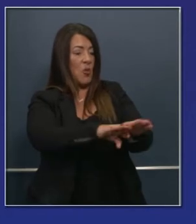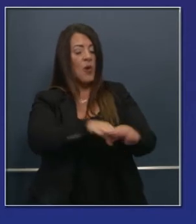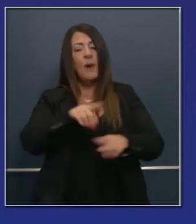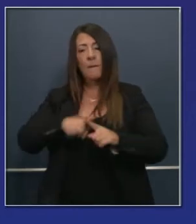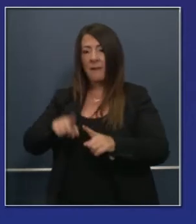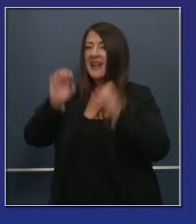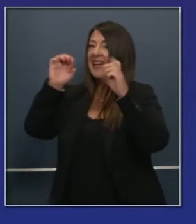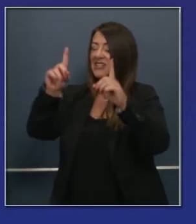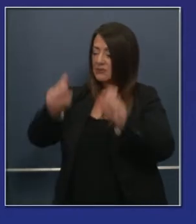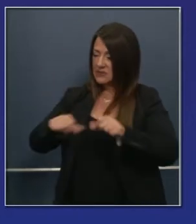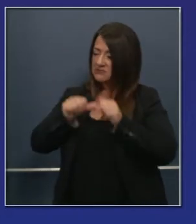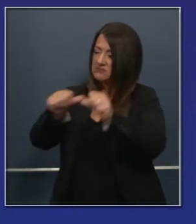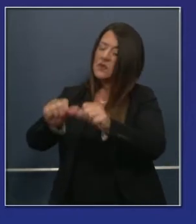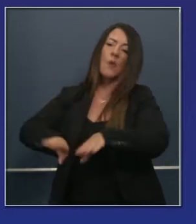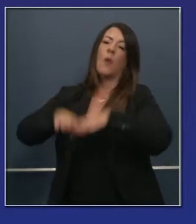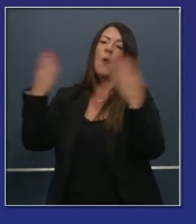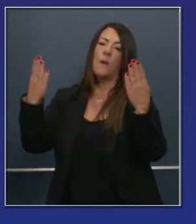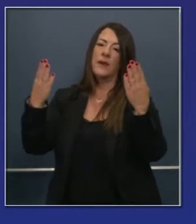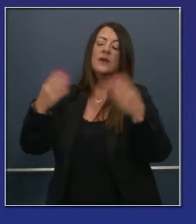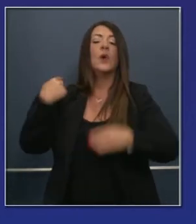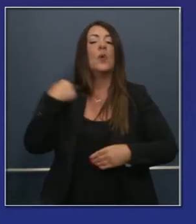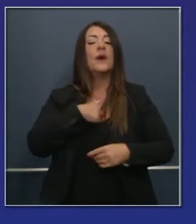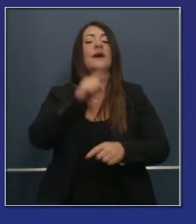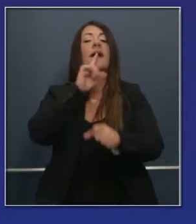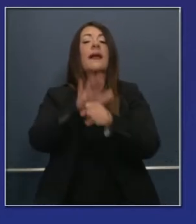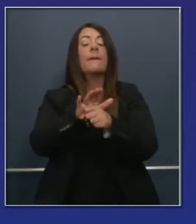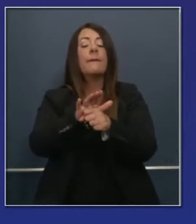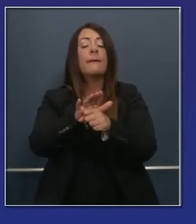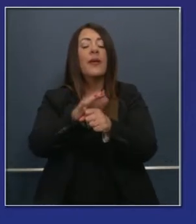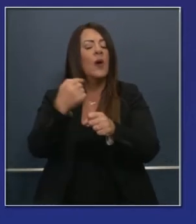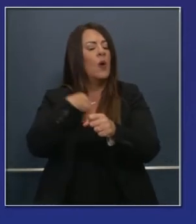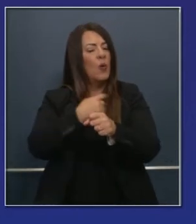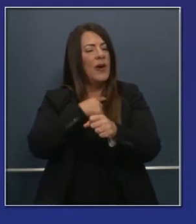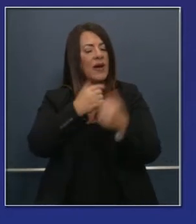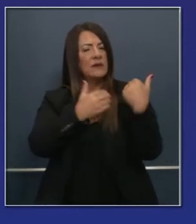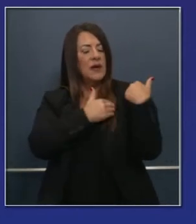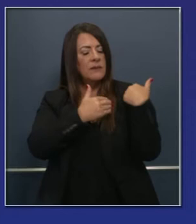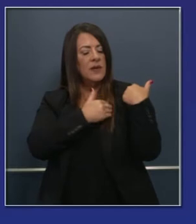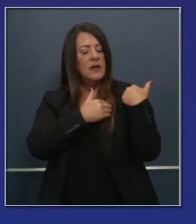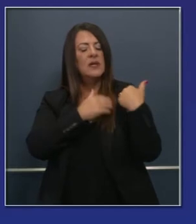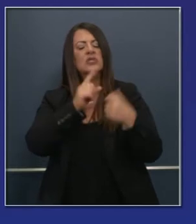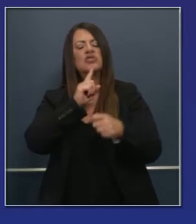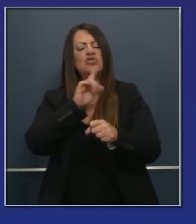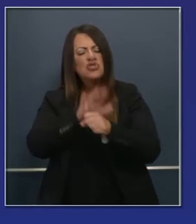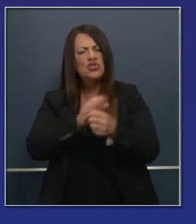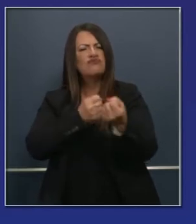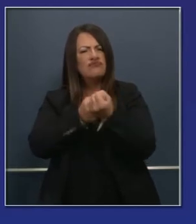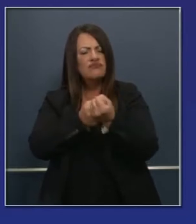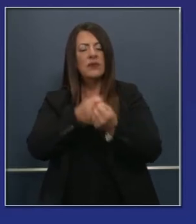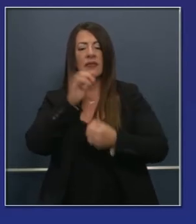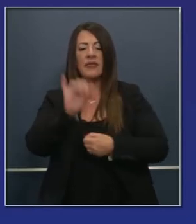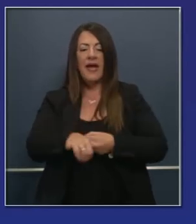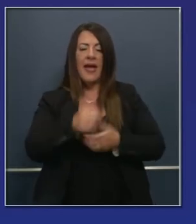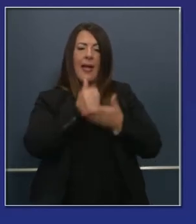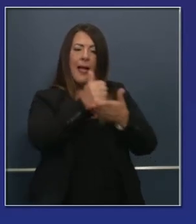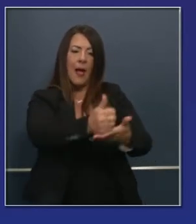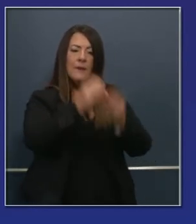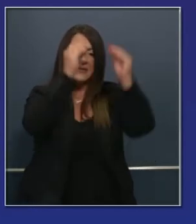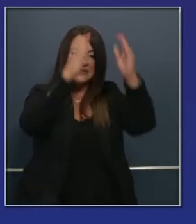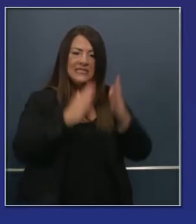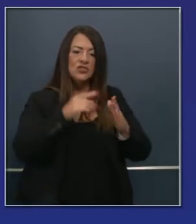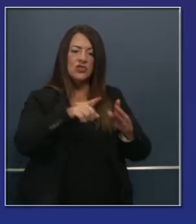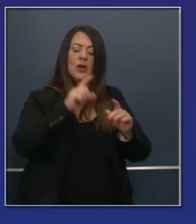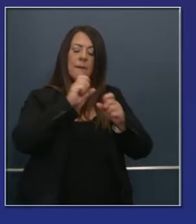ya han empezado a impartirse. Y estamos comprometidos a seguir asegurando, preparándonos, preparando a los